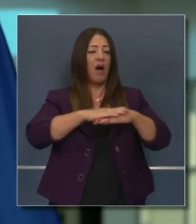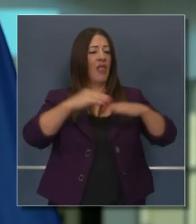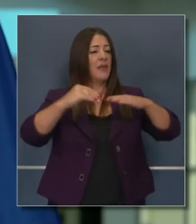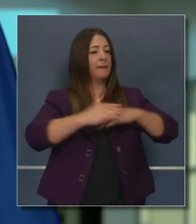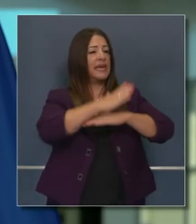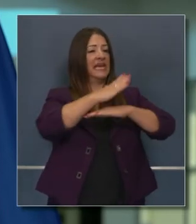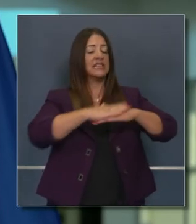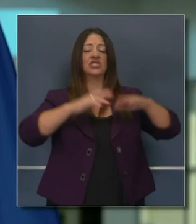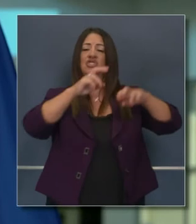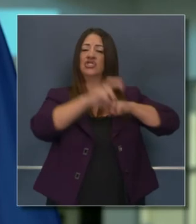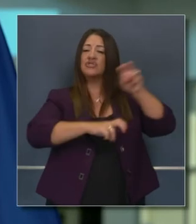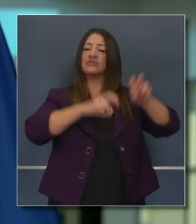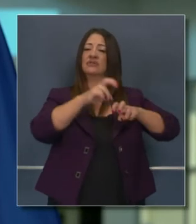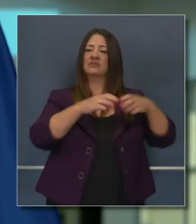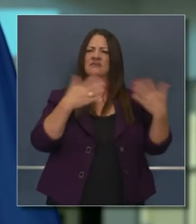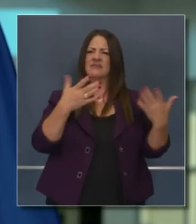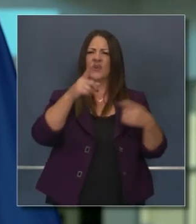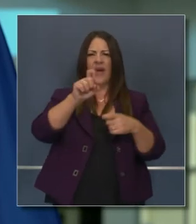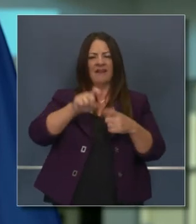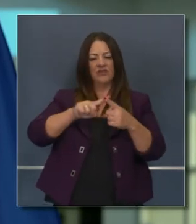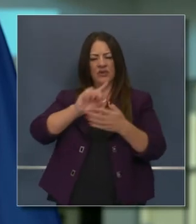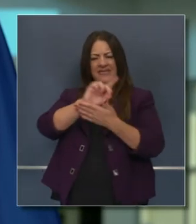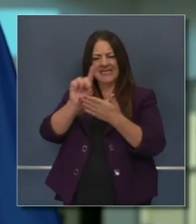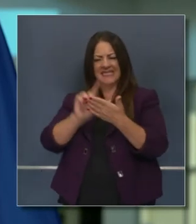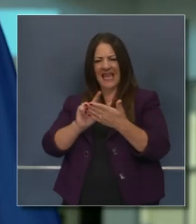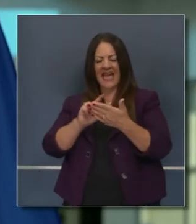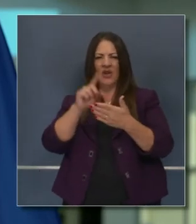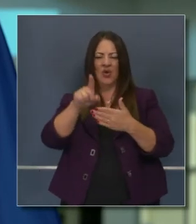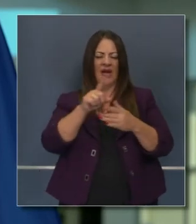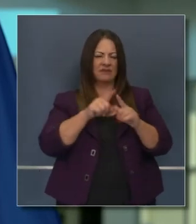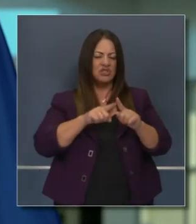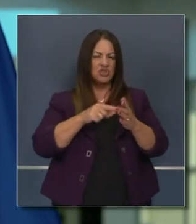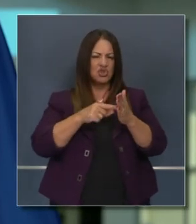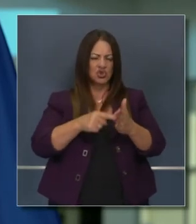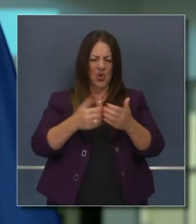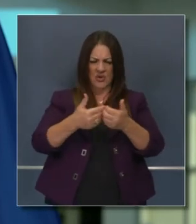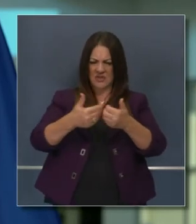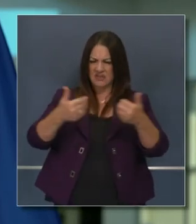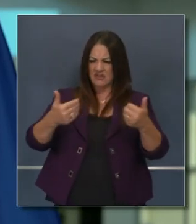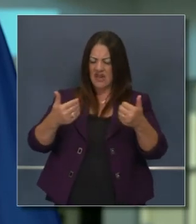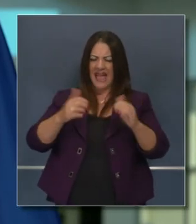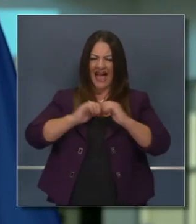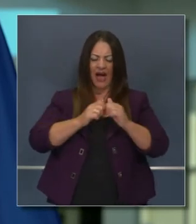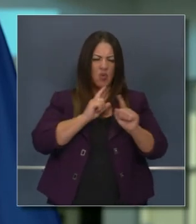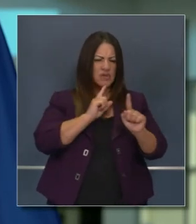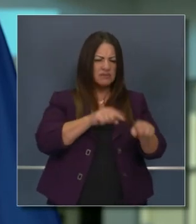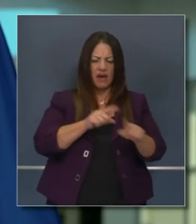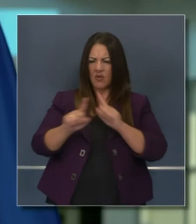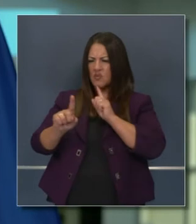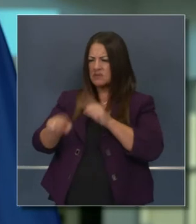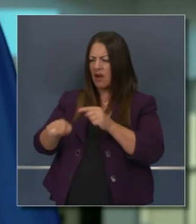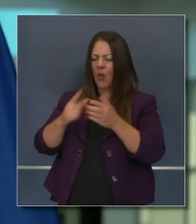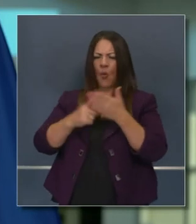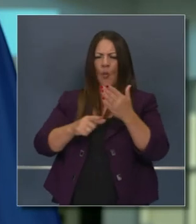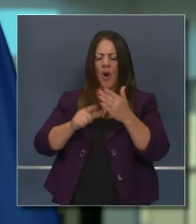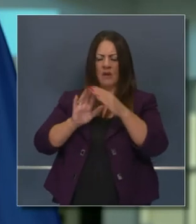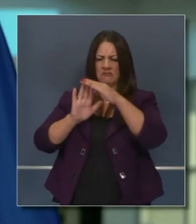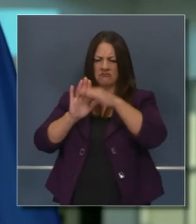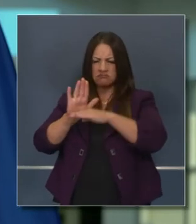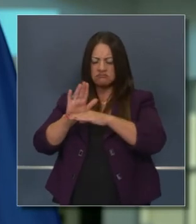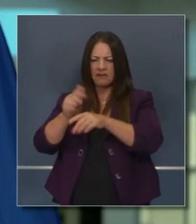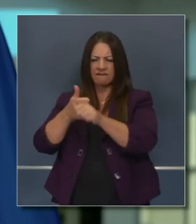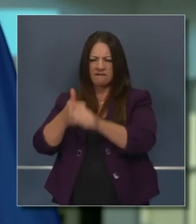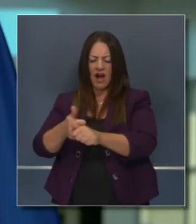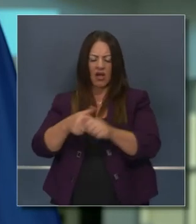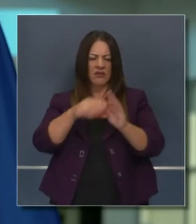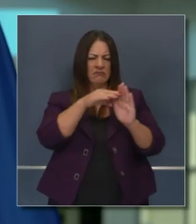caminaderos. Así que uno tiene que diseñar, distinguir y organizar una respuesta y las pautas